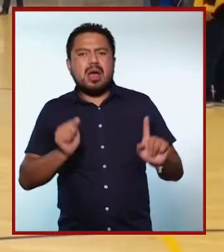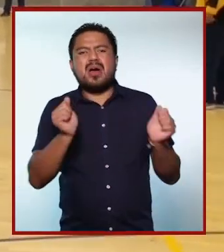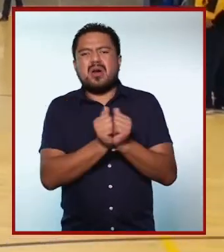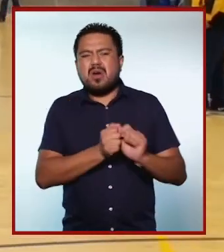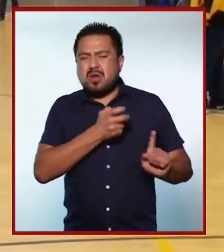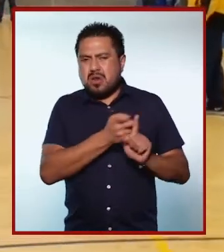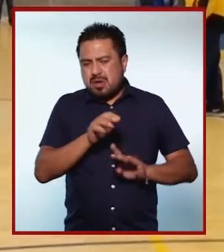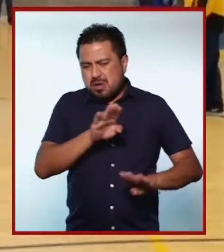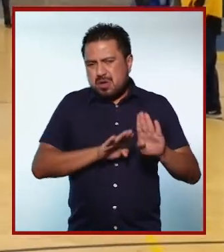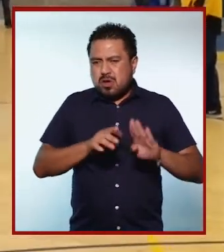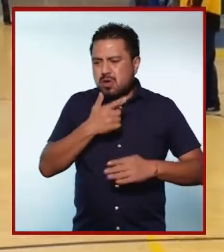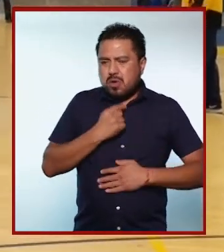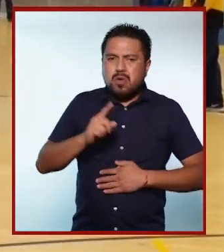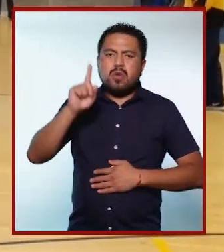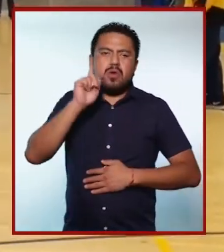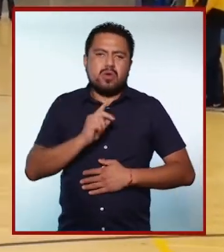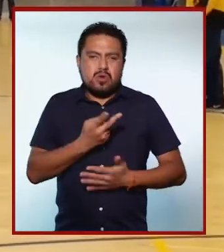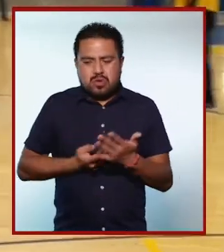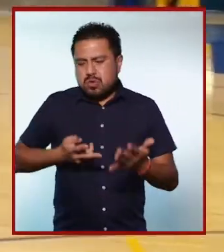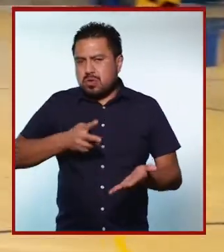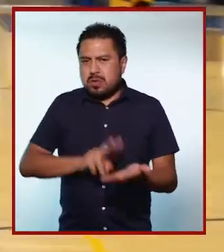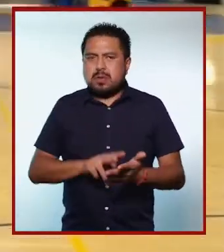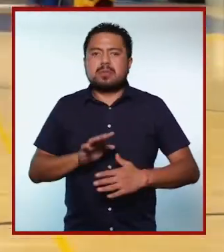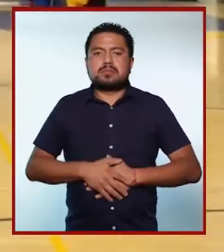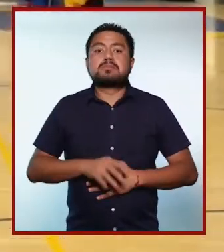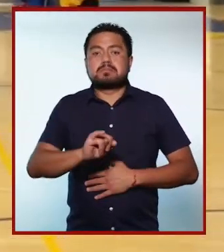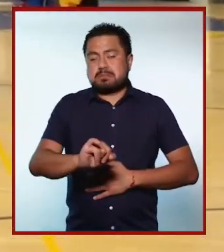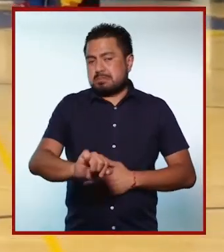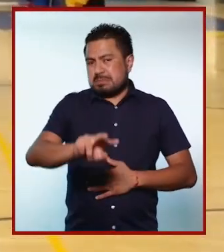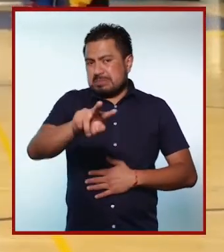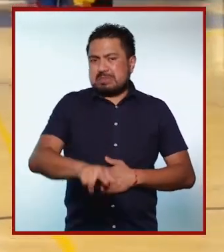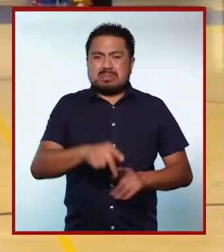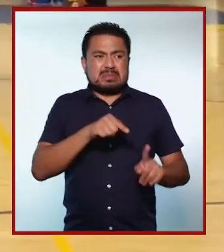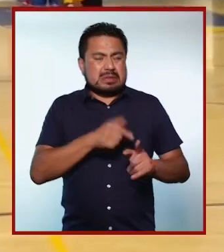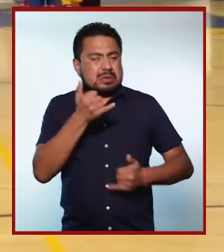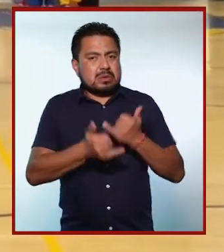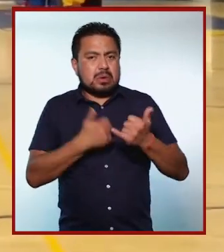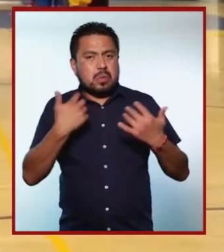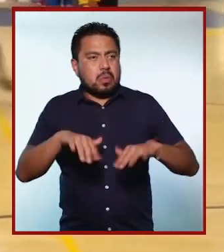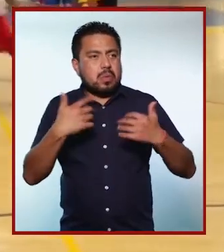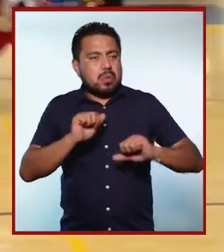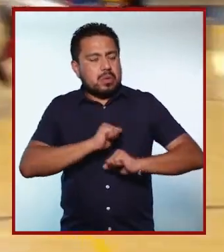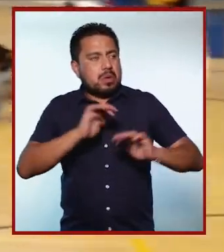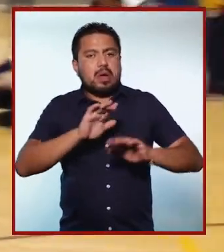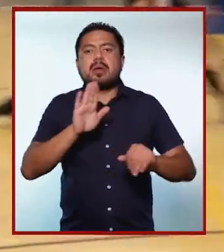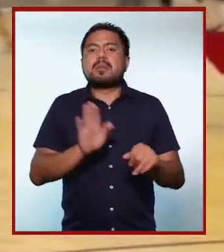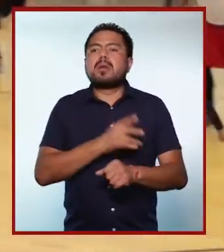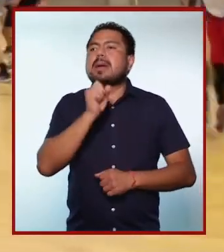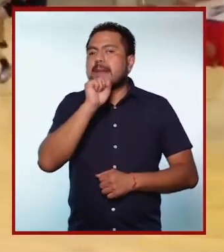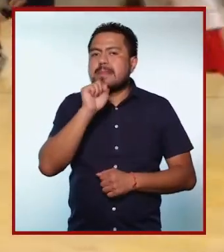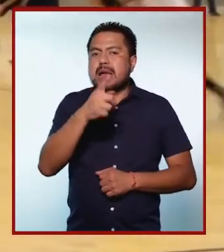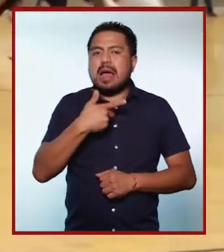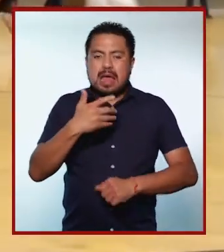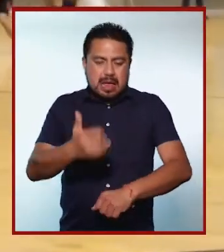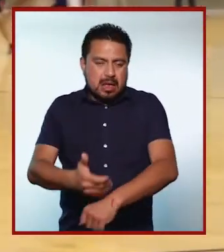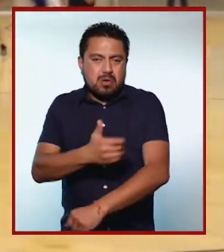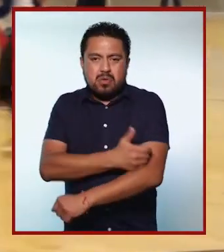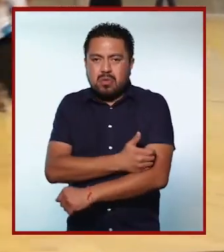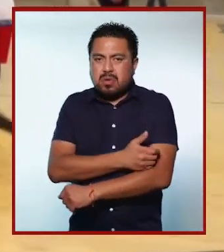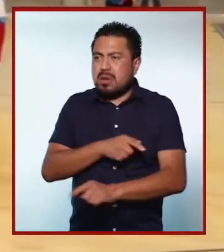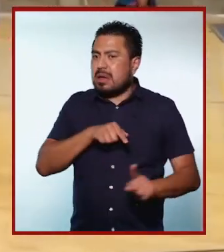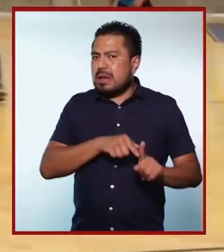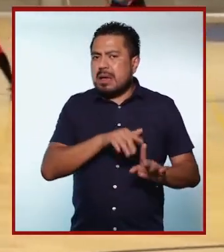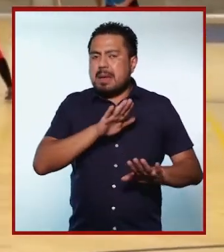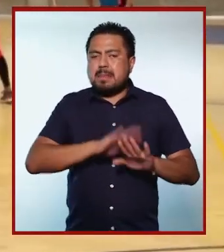diferencias biológicas, ¿no? Entre hombres y mujeres, y la verdad es que son juegos impresionantes, porque también tenía una